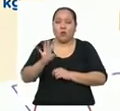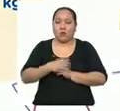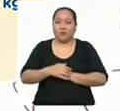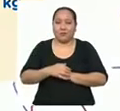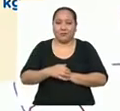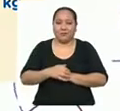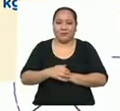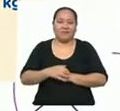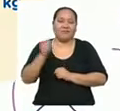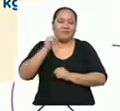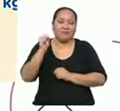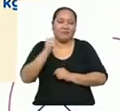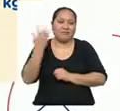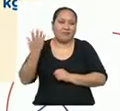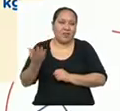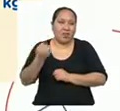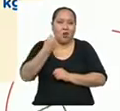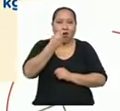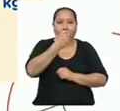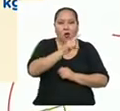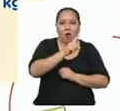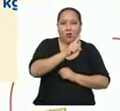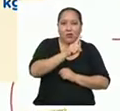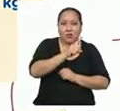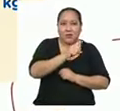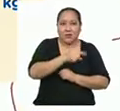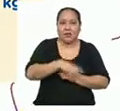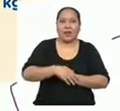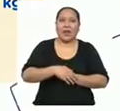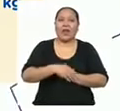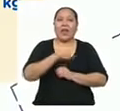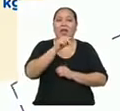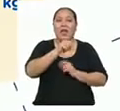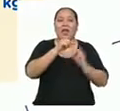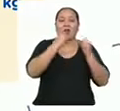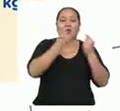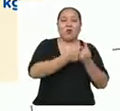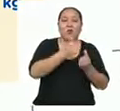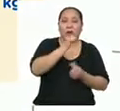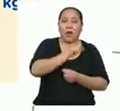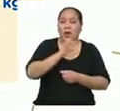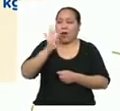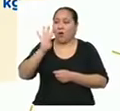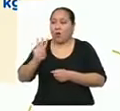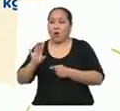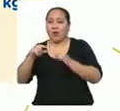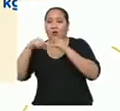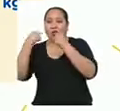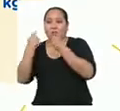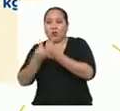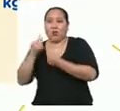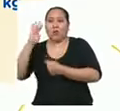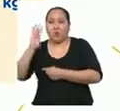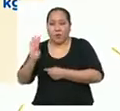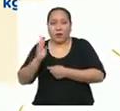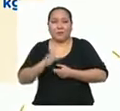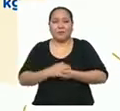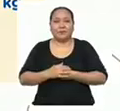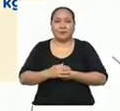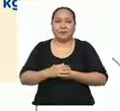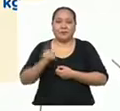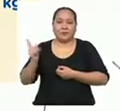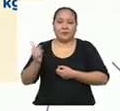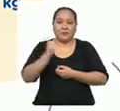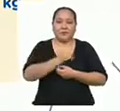Evidentemente, al ser 11 kilogramos el rango en la sección A y 4 kilogramos el de la sección B,